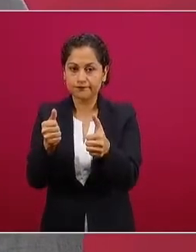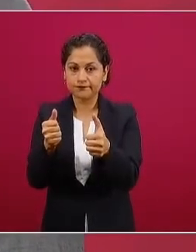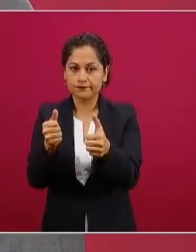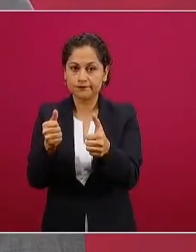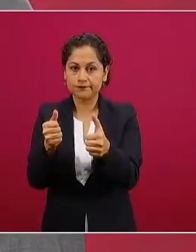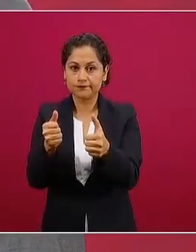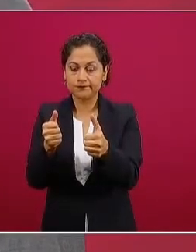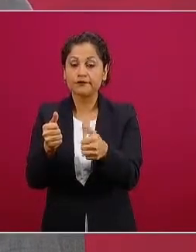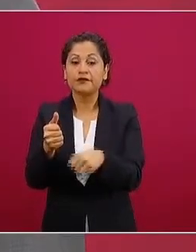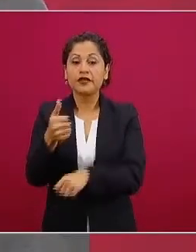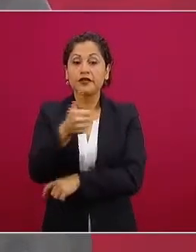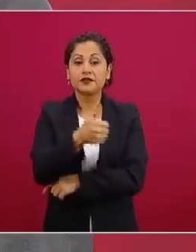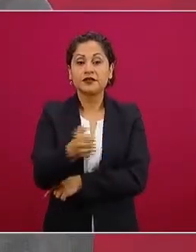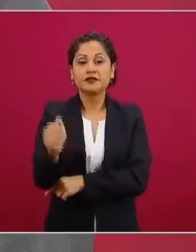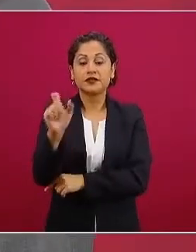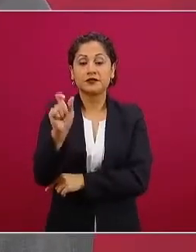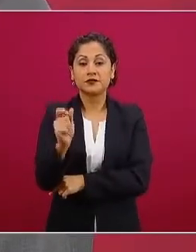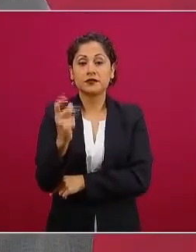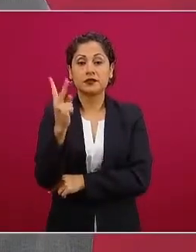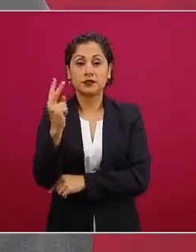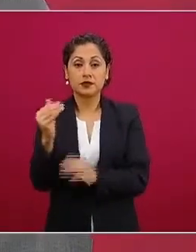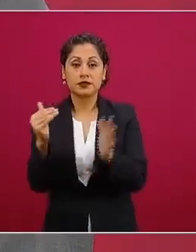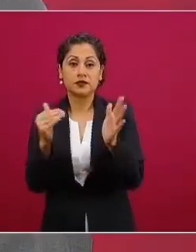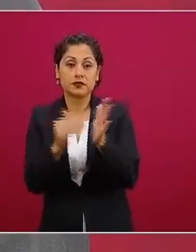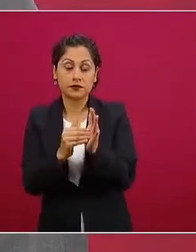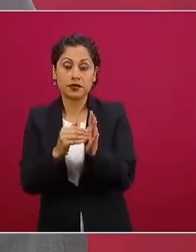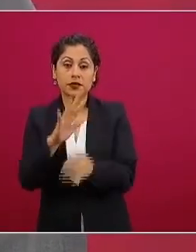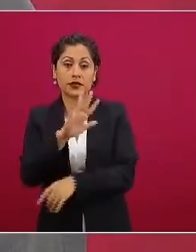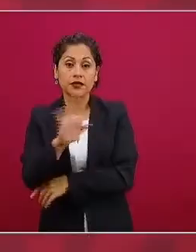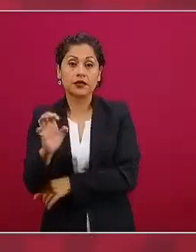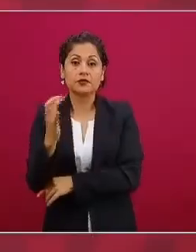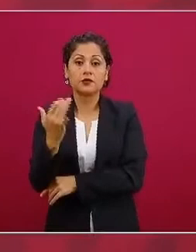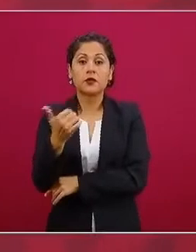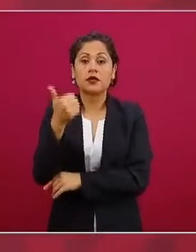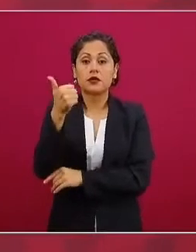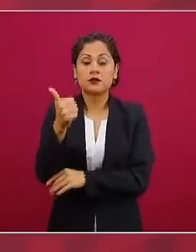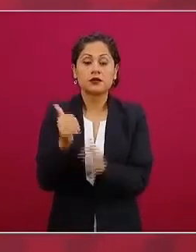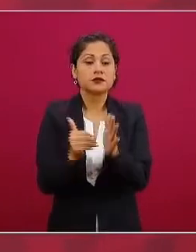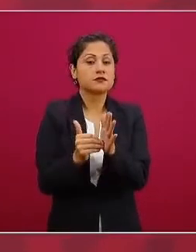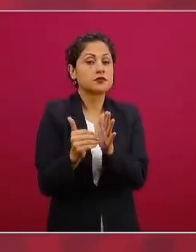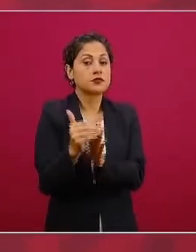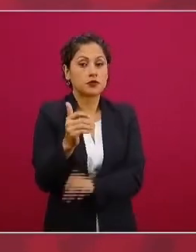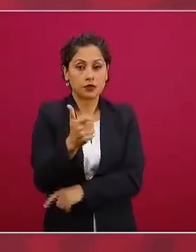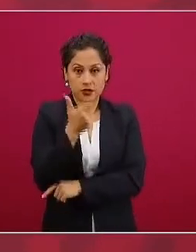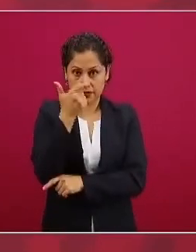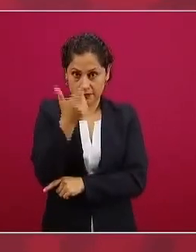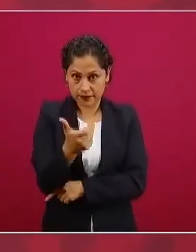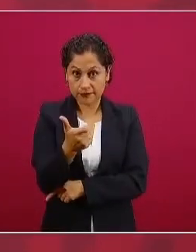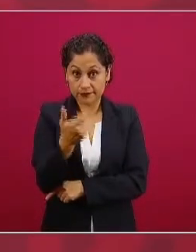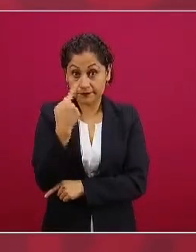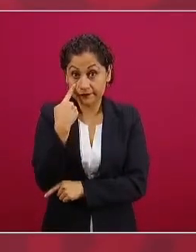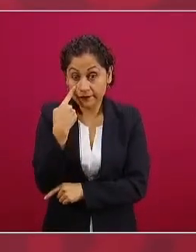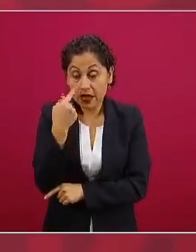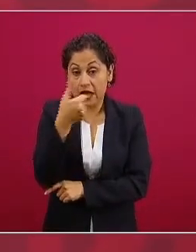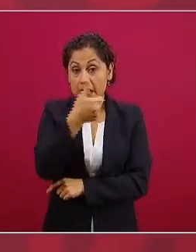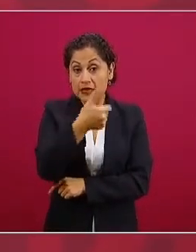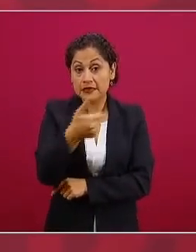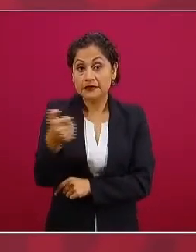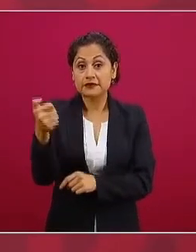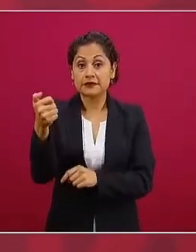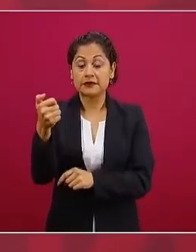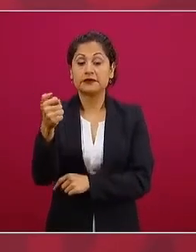556 millones de pesos, 622 mil